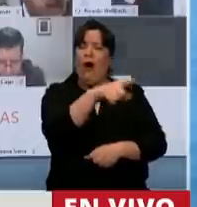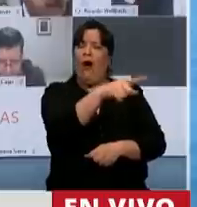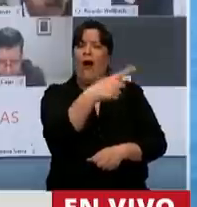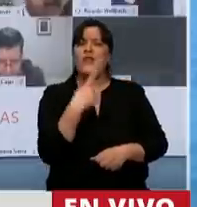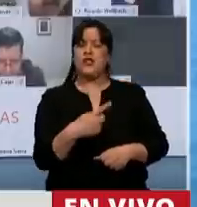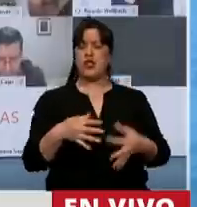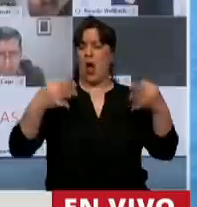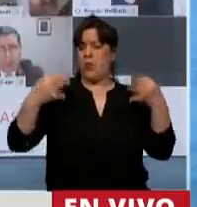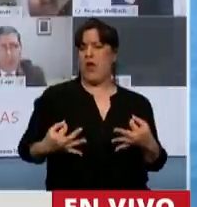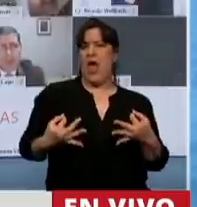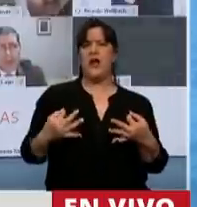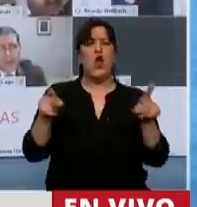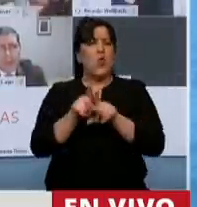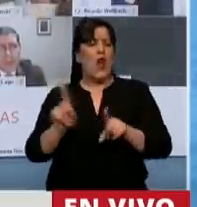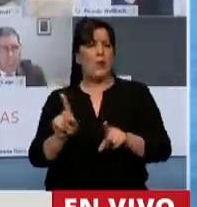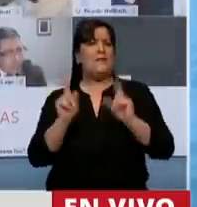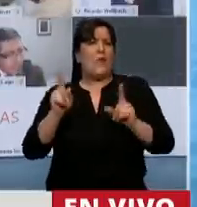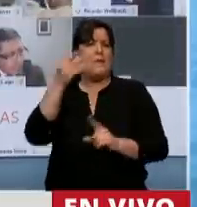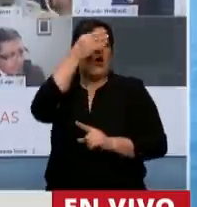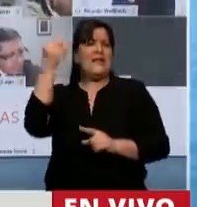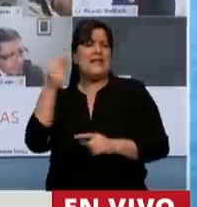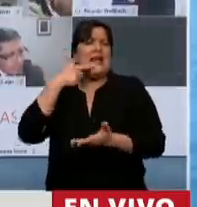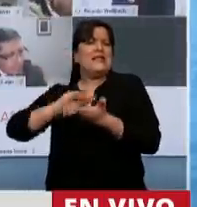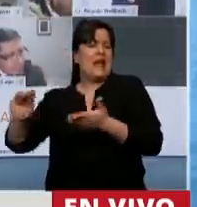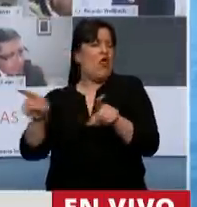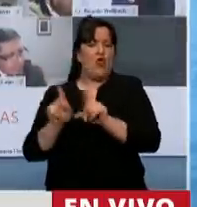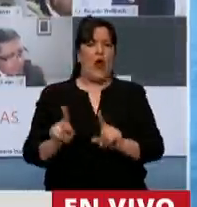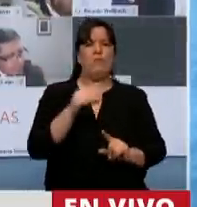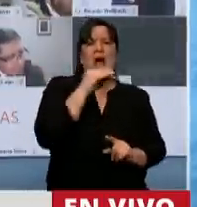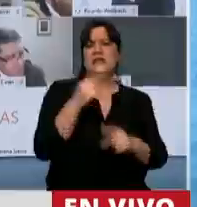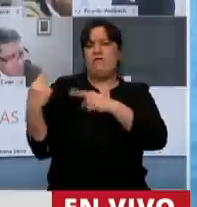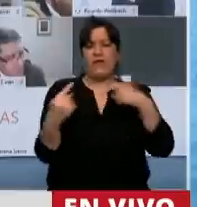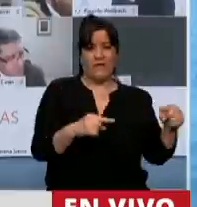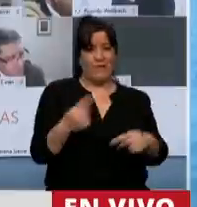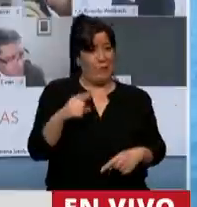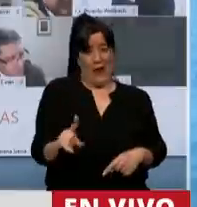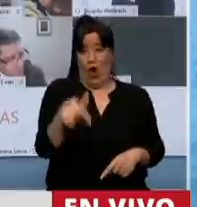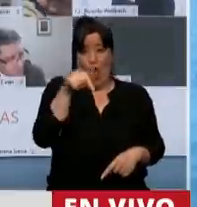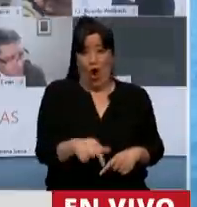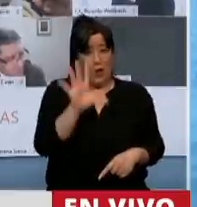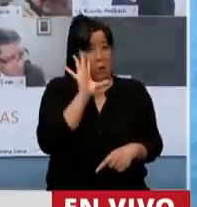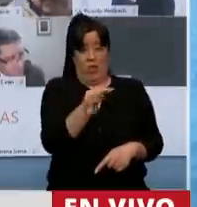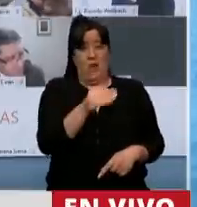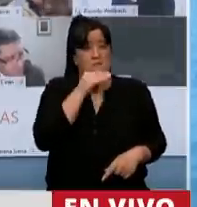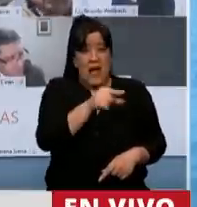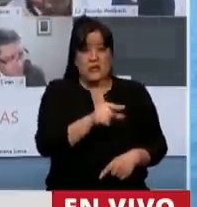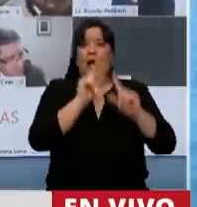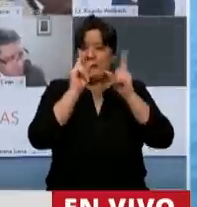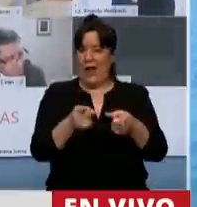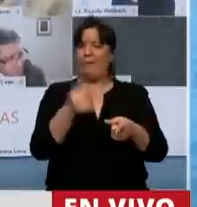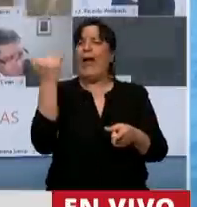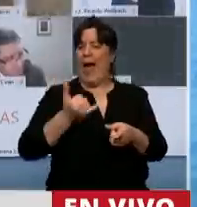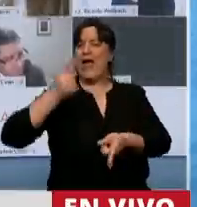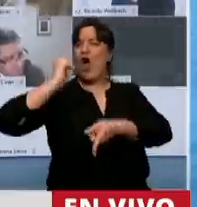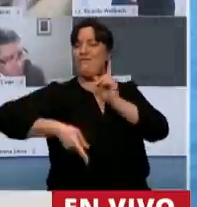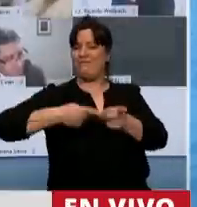él era moderado, que no era lo mismo que hacía Cristina en el Senado. Pero hoy ha quedado demostrado que recibe sus